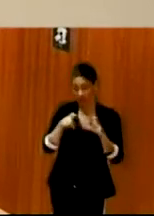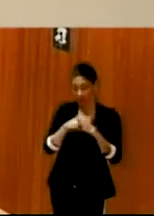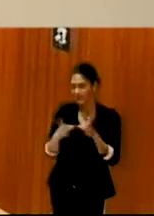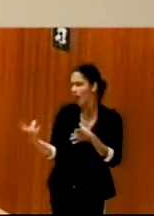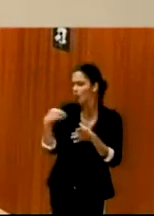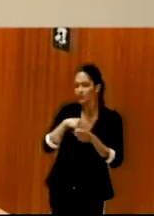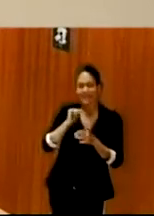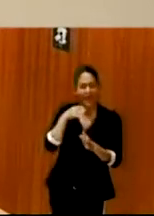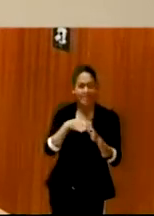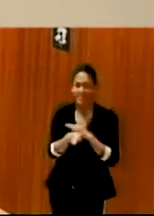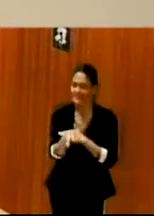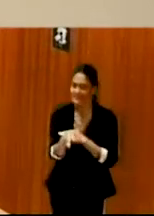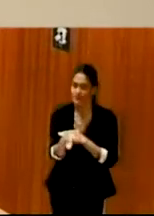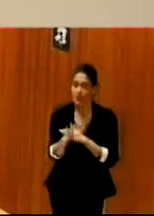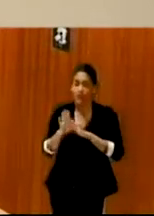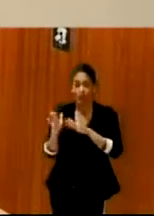y accesible,